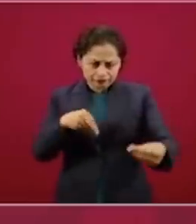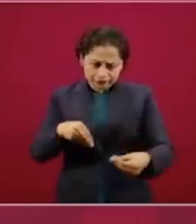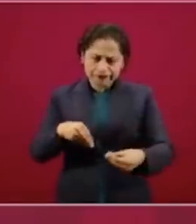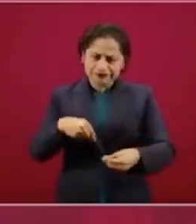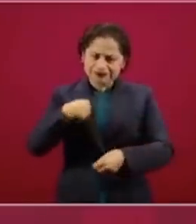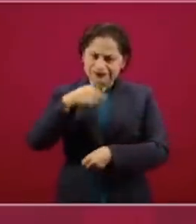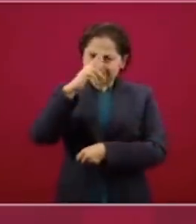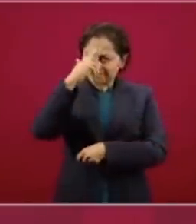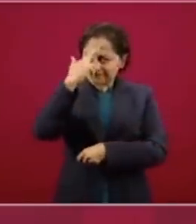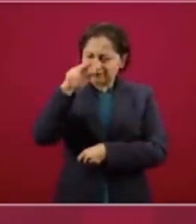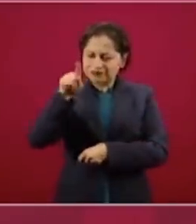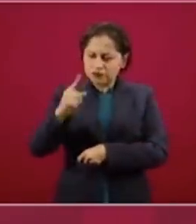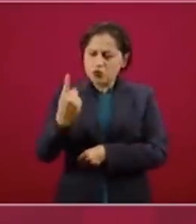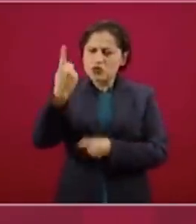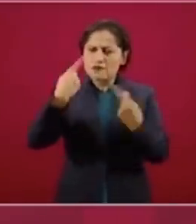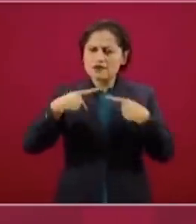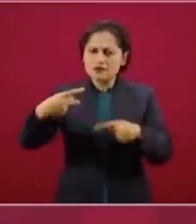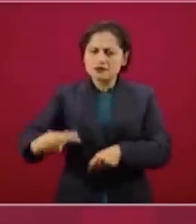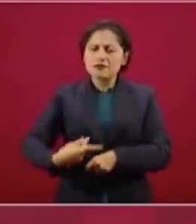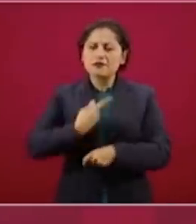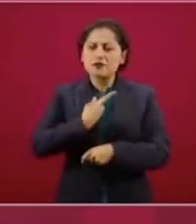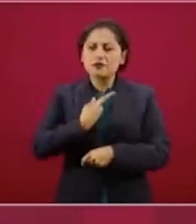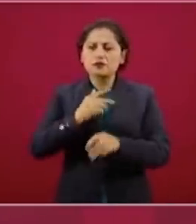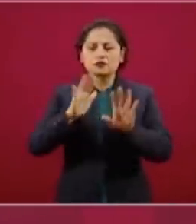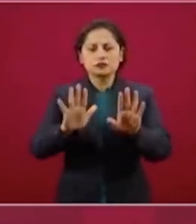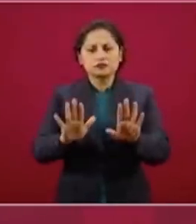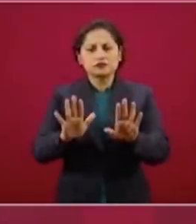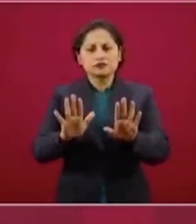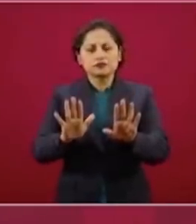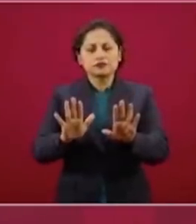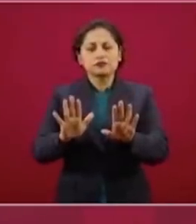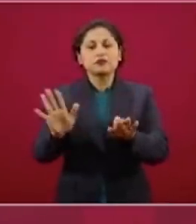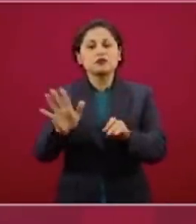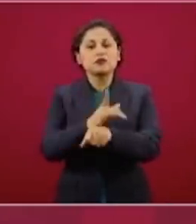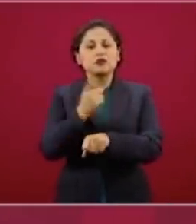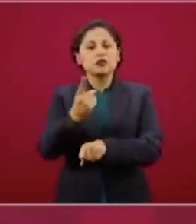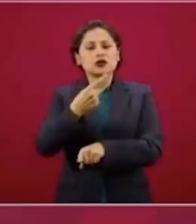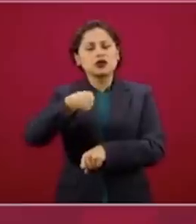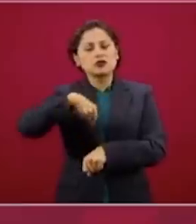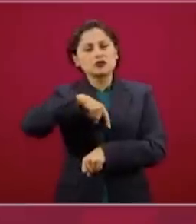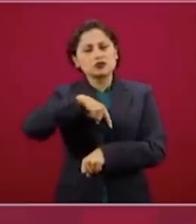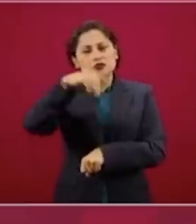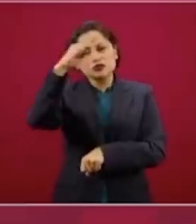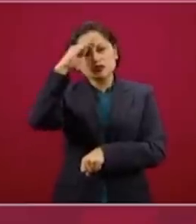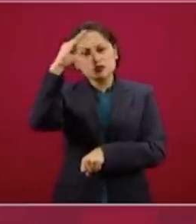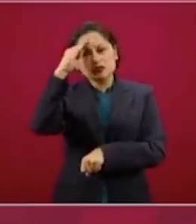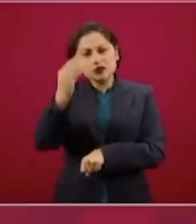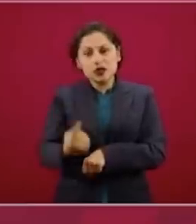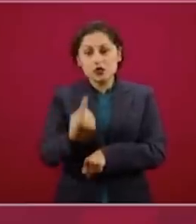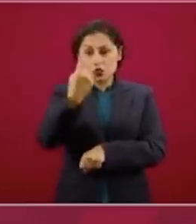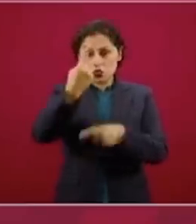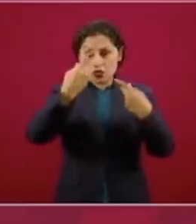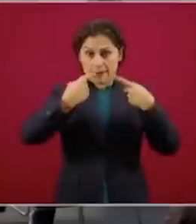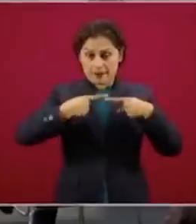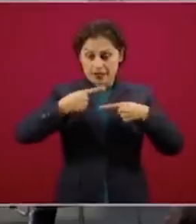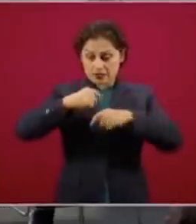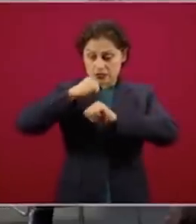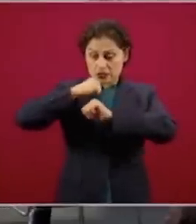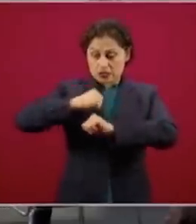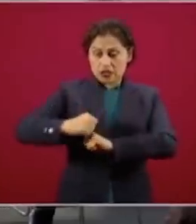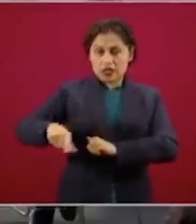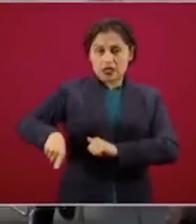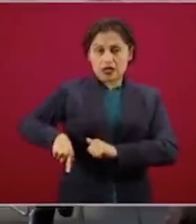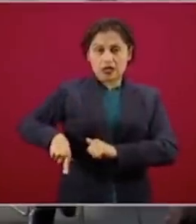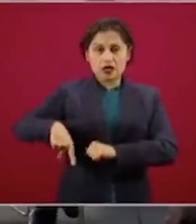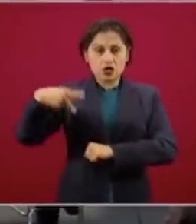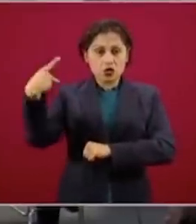pensar que las condiciones de salud o biológicas de una persona que ocupa un cargo público pudieran